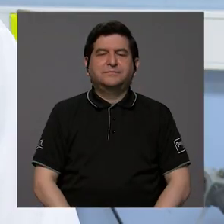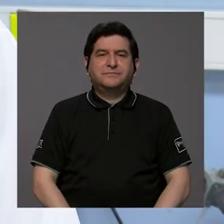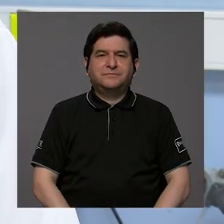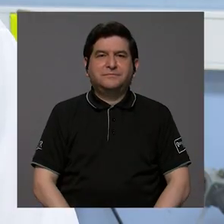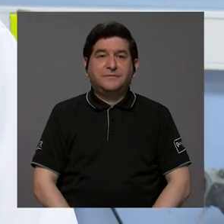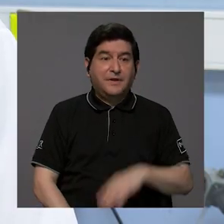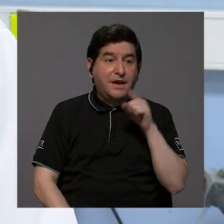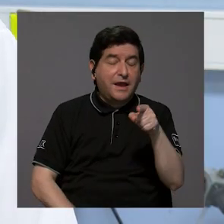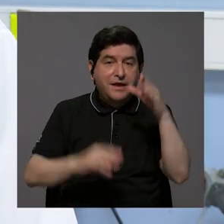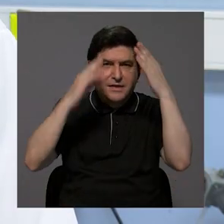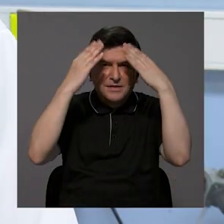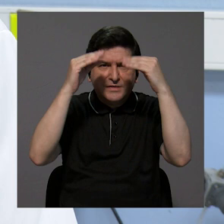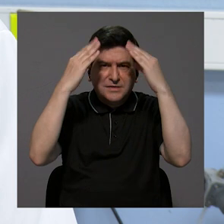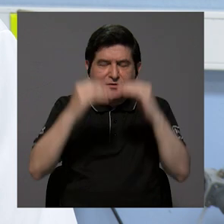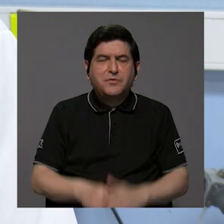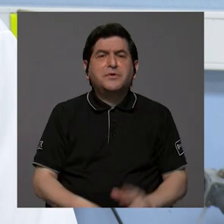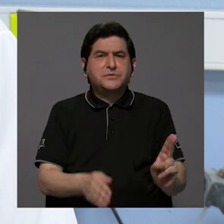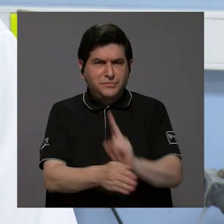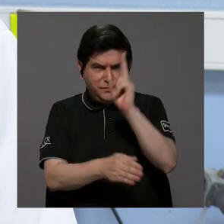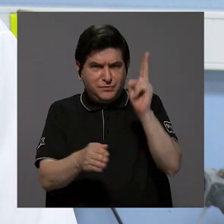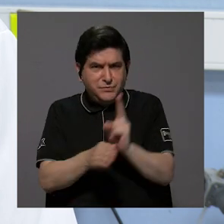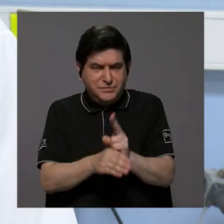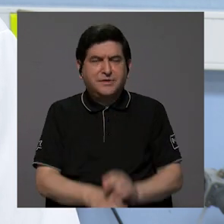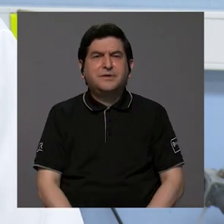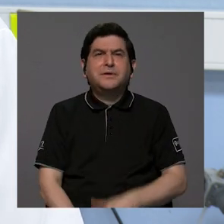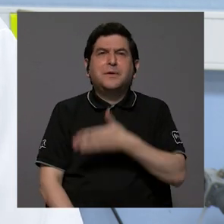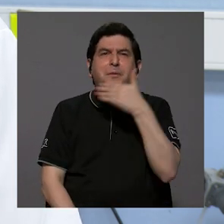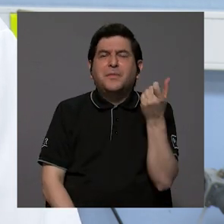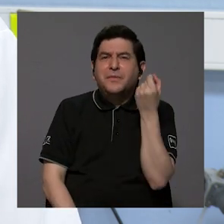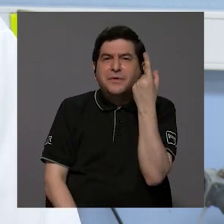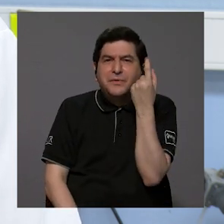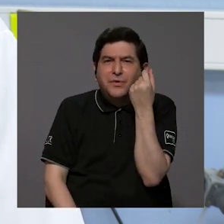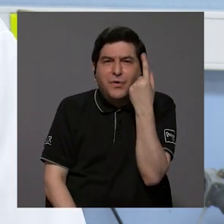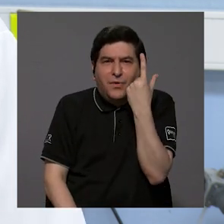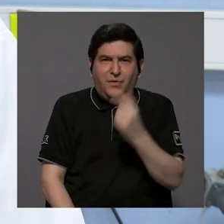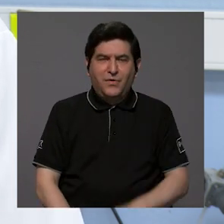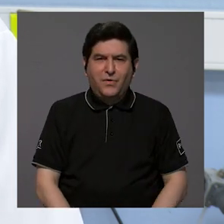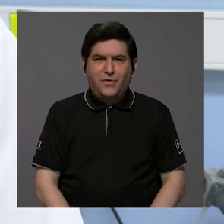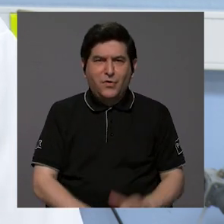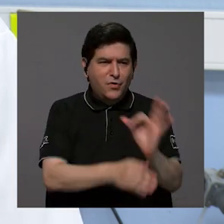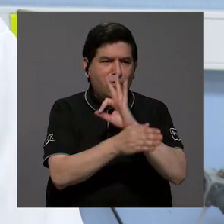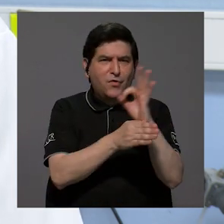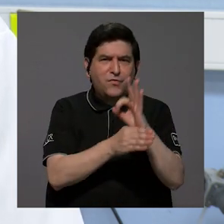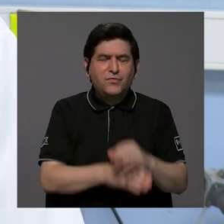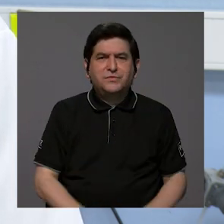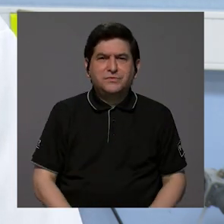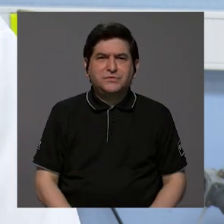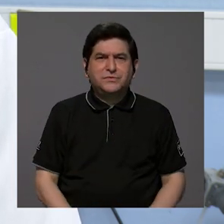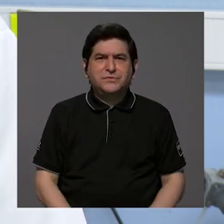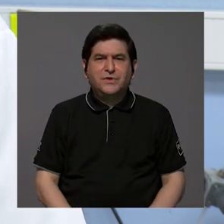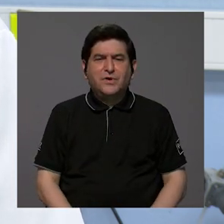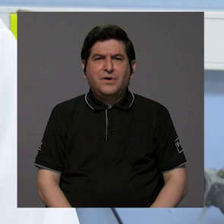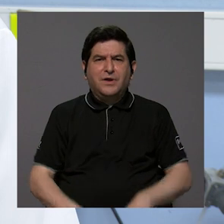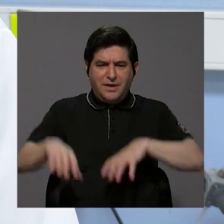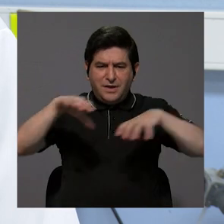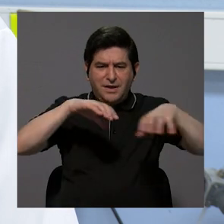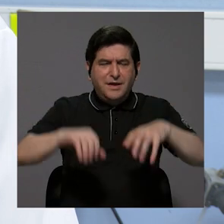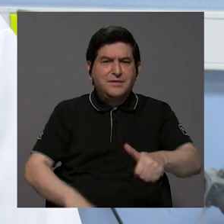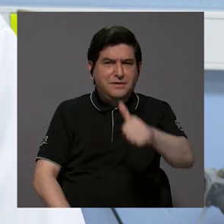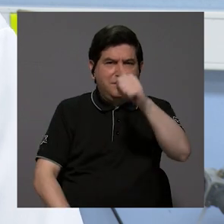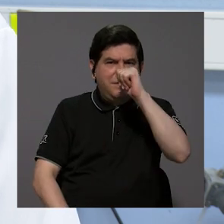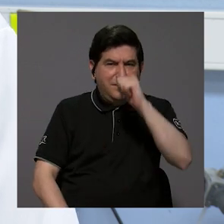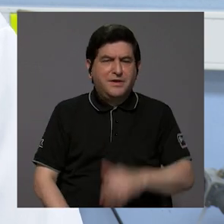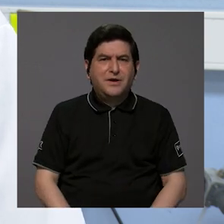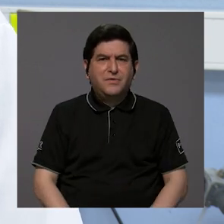pueden ser útiles para justamente tener un mejor entendimiento de cómo funciona la parte dinámica de aguas, movimiento de las aguas